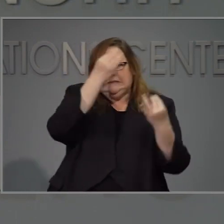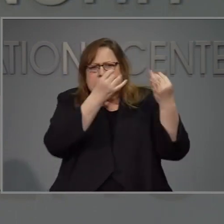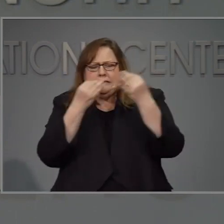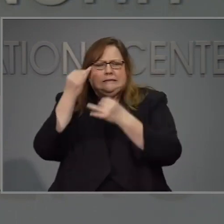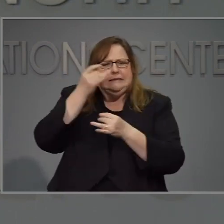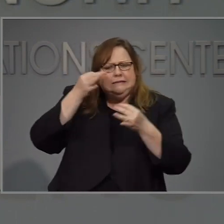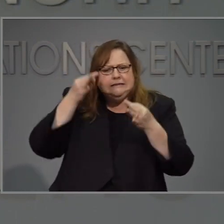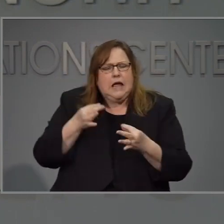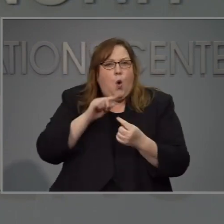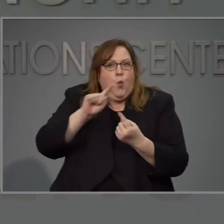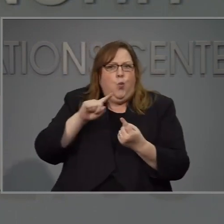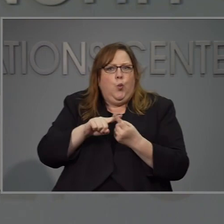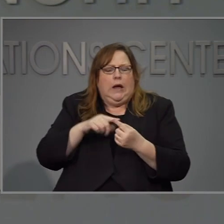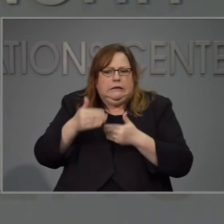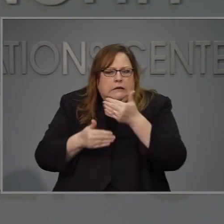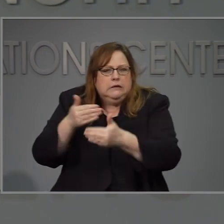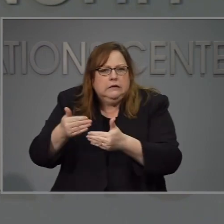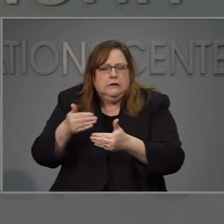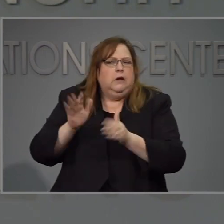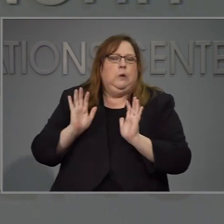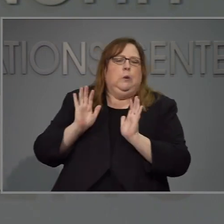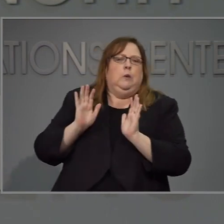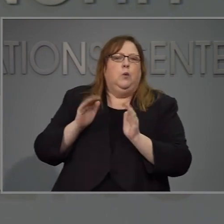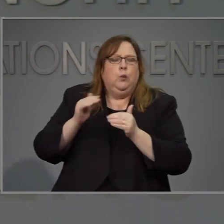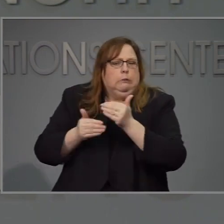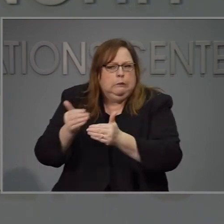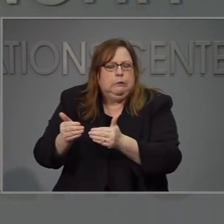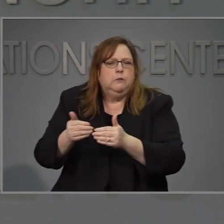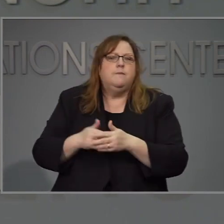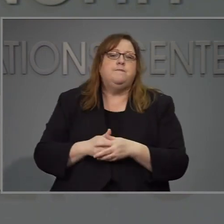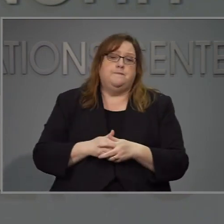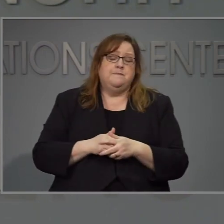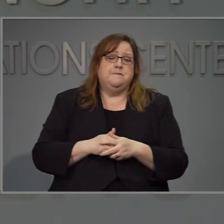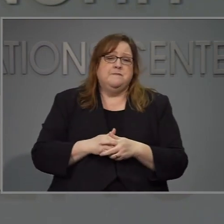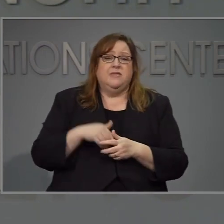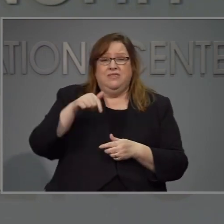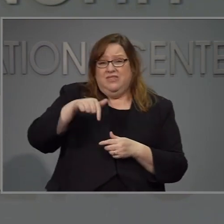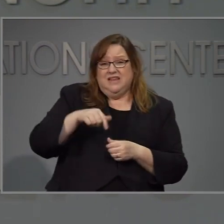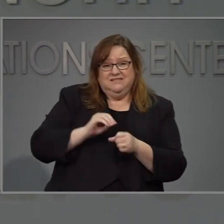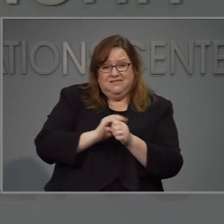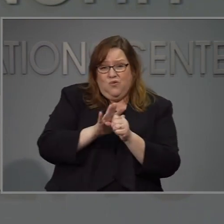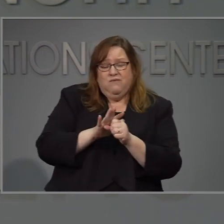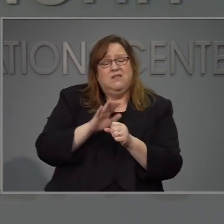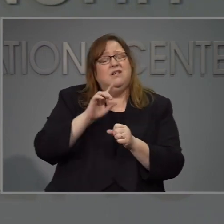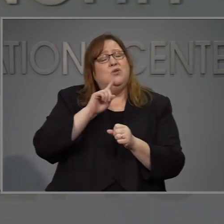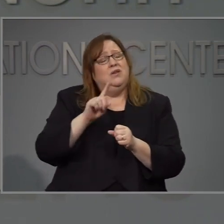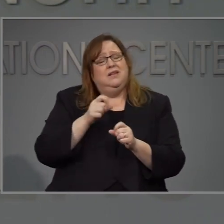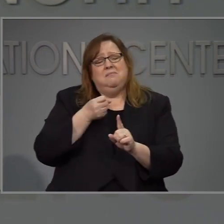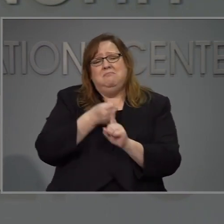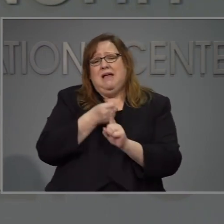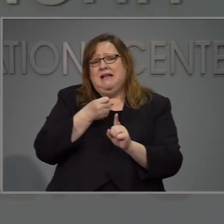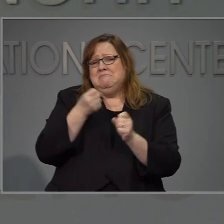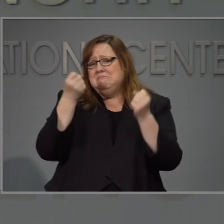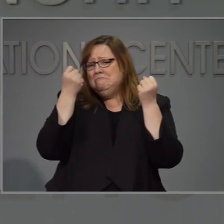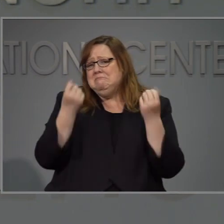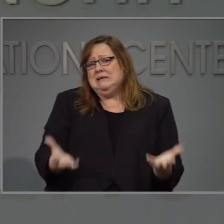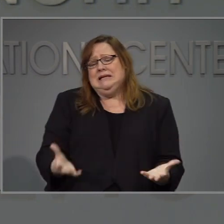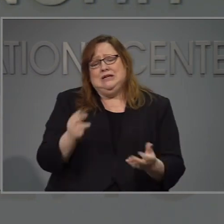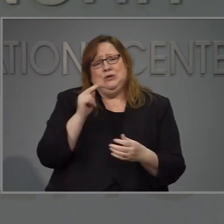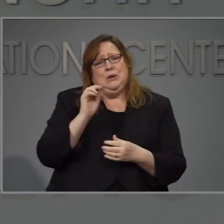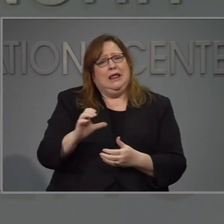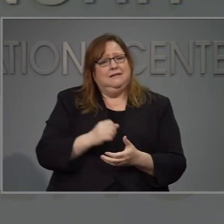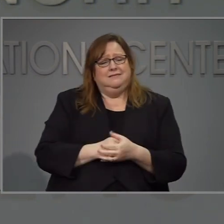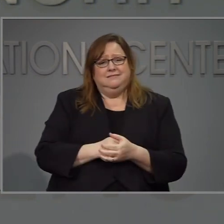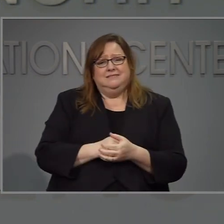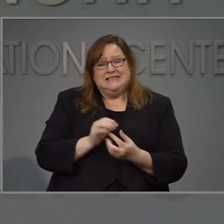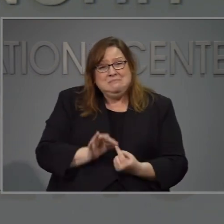yo sé que este virus le ha cambiado la vida a muchas personas en Carolina del Norte sobre todo aquellos que han perdido sus ingresos.